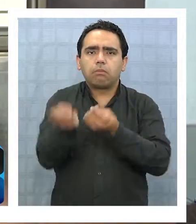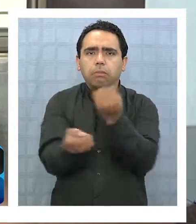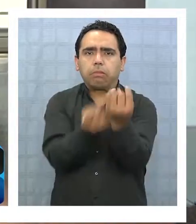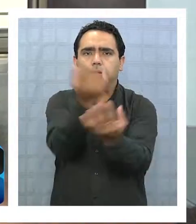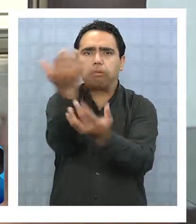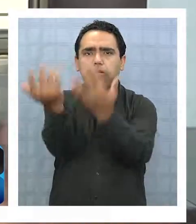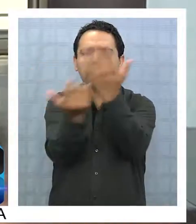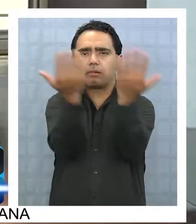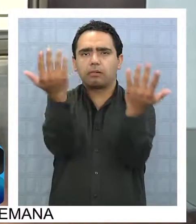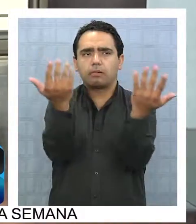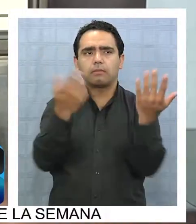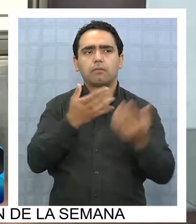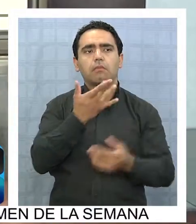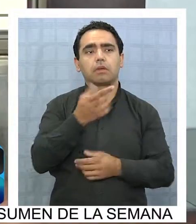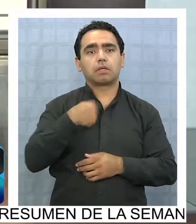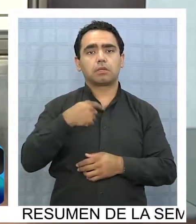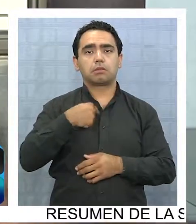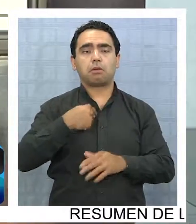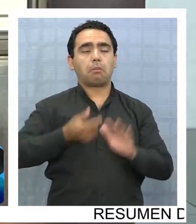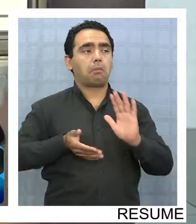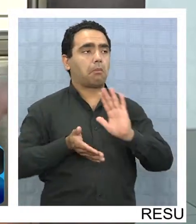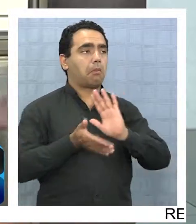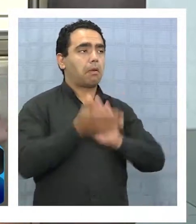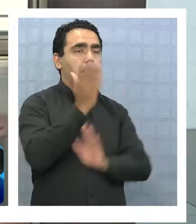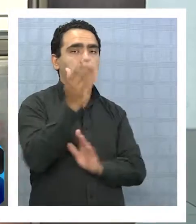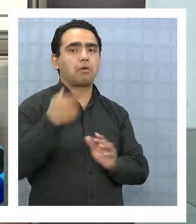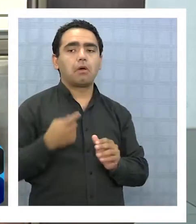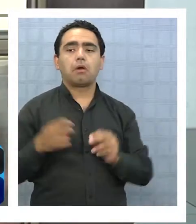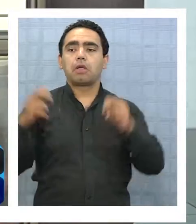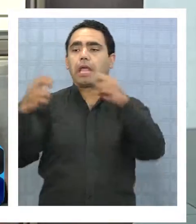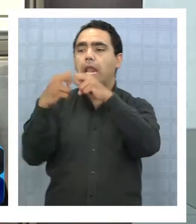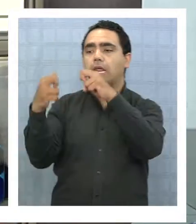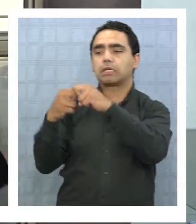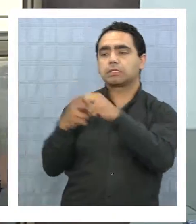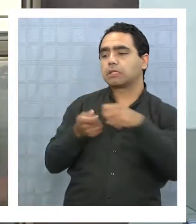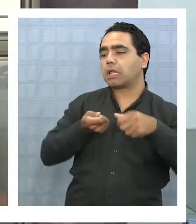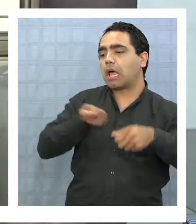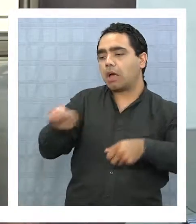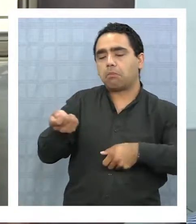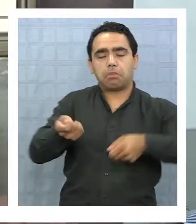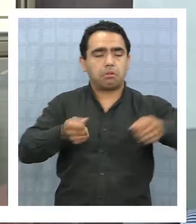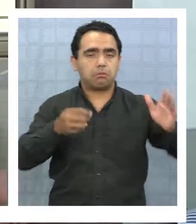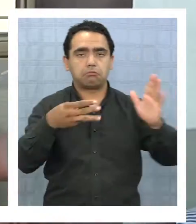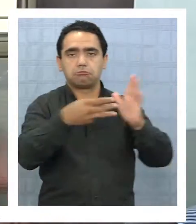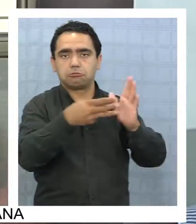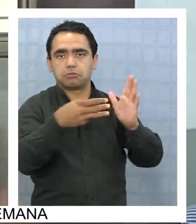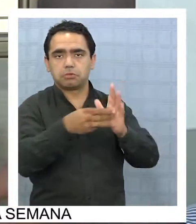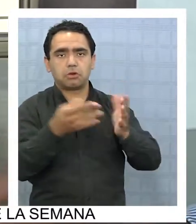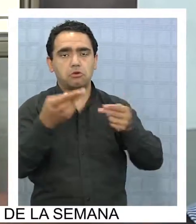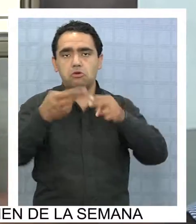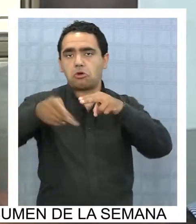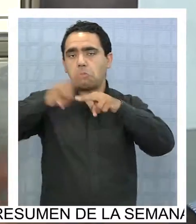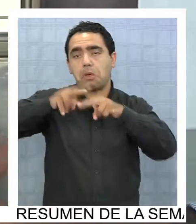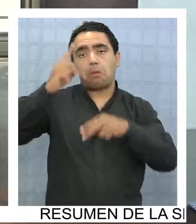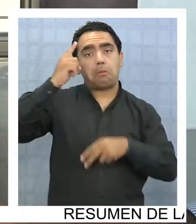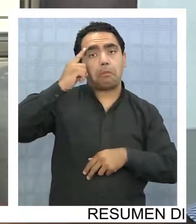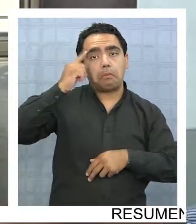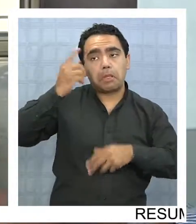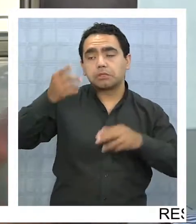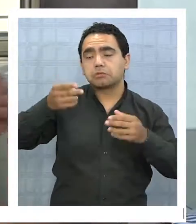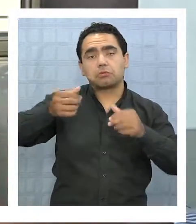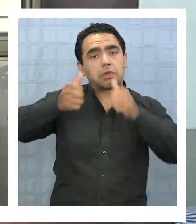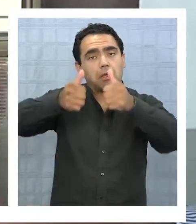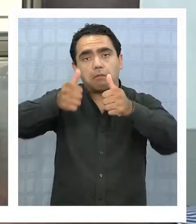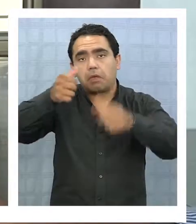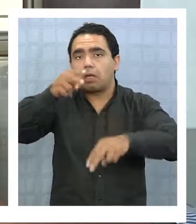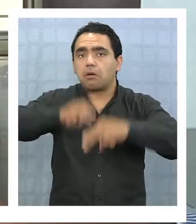Porque claro, uno sale, deja enchufado su artefacto y se supone que el edificio está bien construido